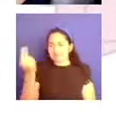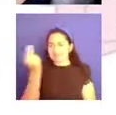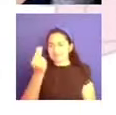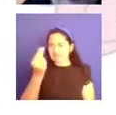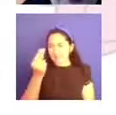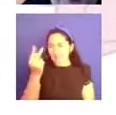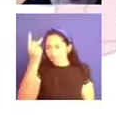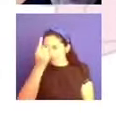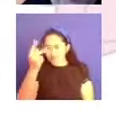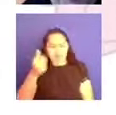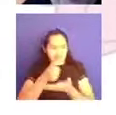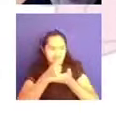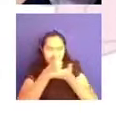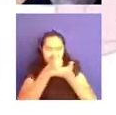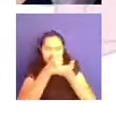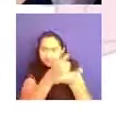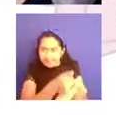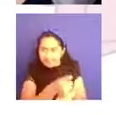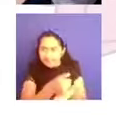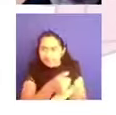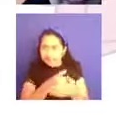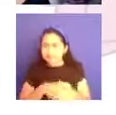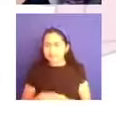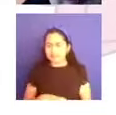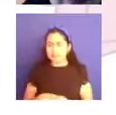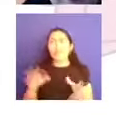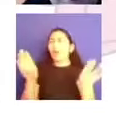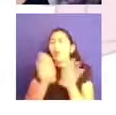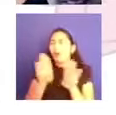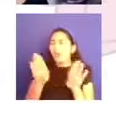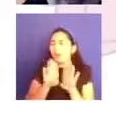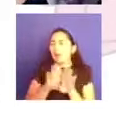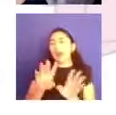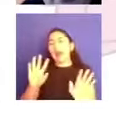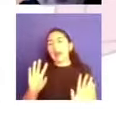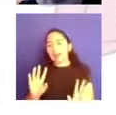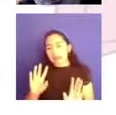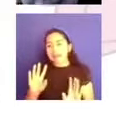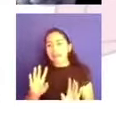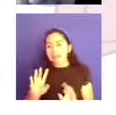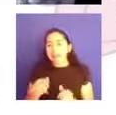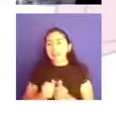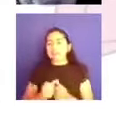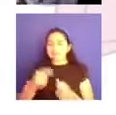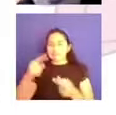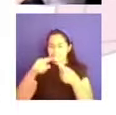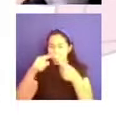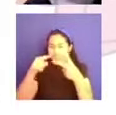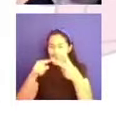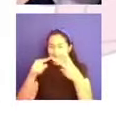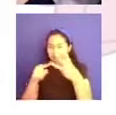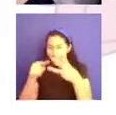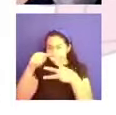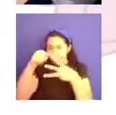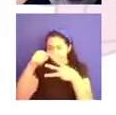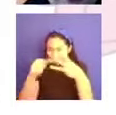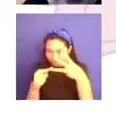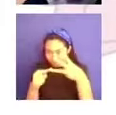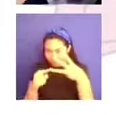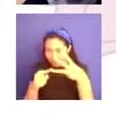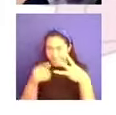conformado por factores predisponentes, precipitantes y perpetuantes. Los factores